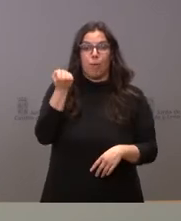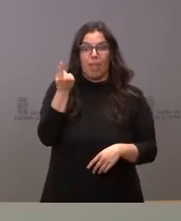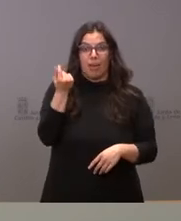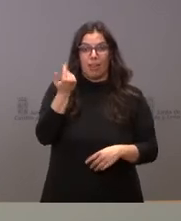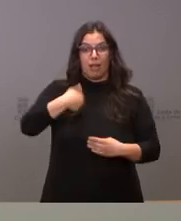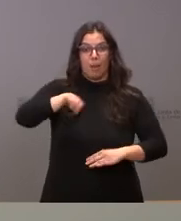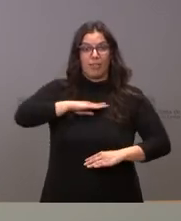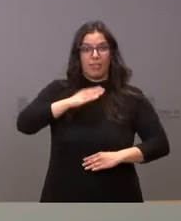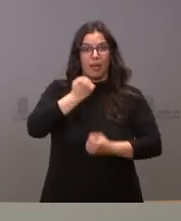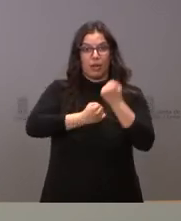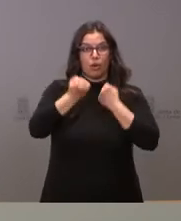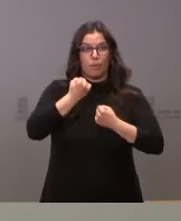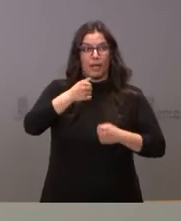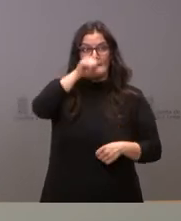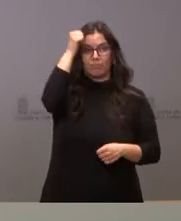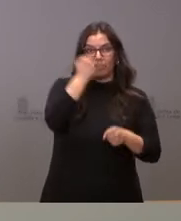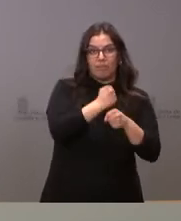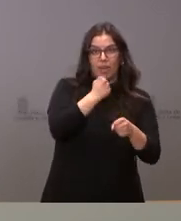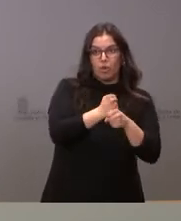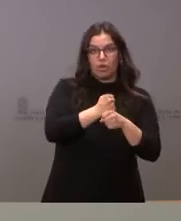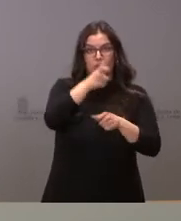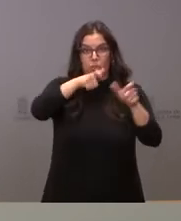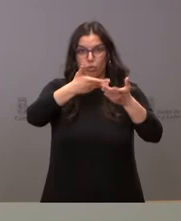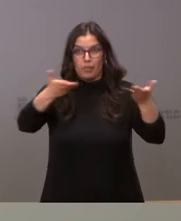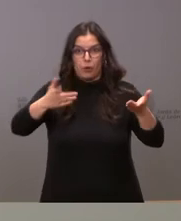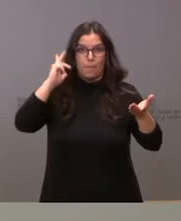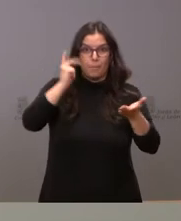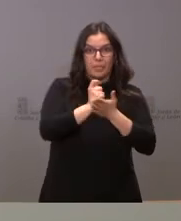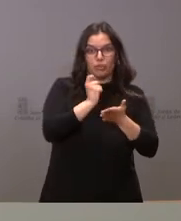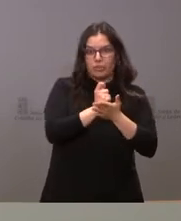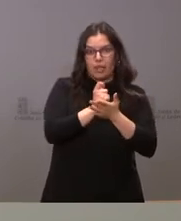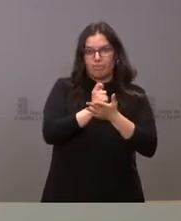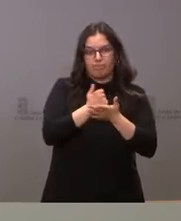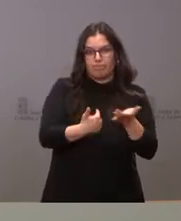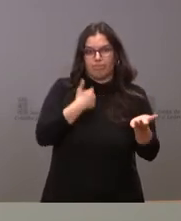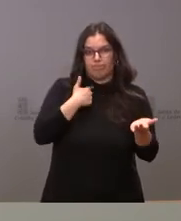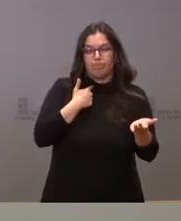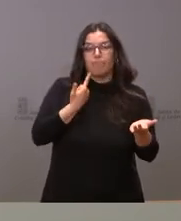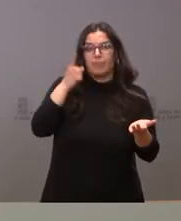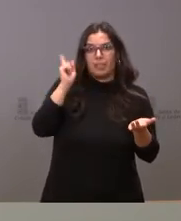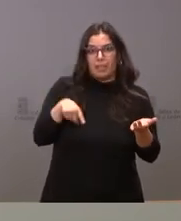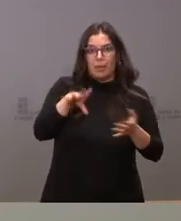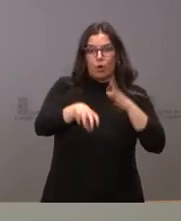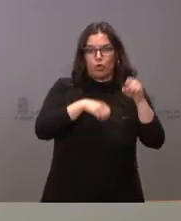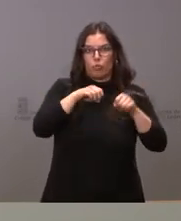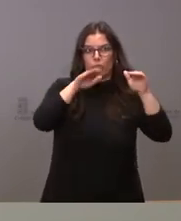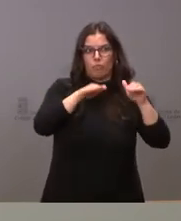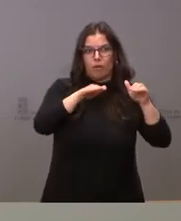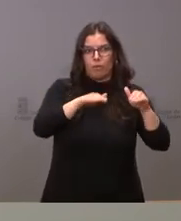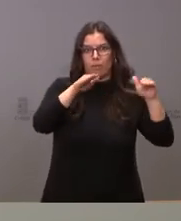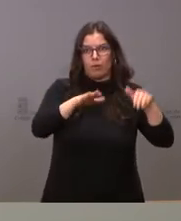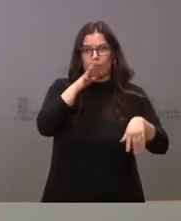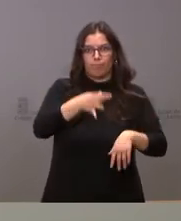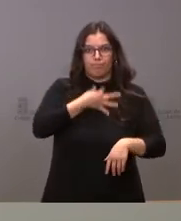para muchos trabajadores, para muchos ciudadanos, para muchos pensionistas y también un descenso del consumo. Hemos hecho una